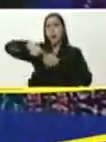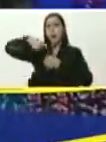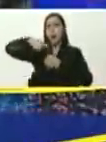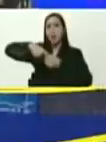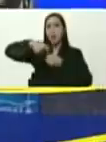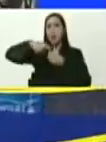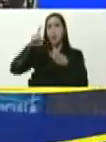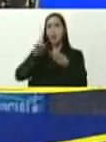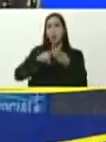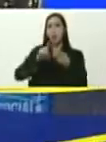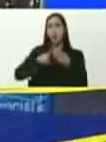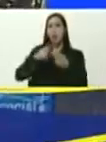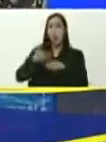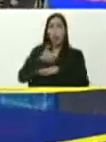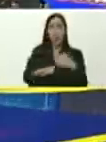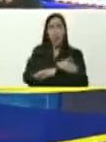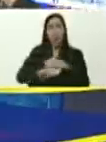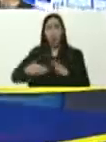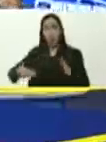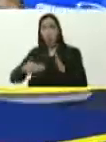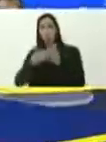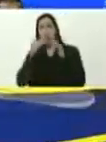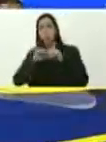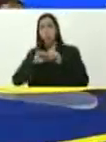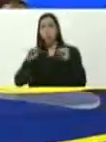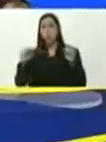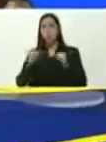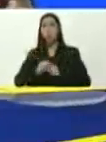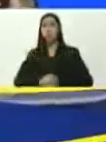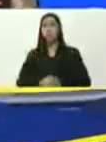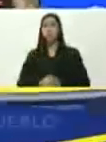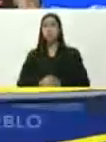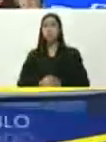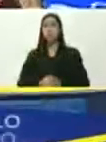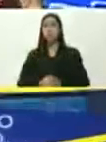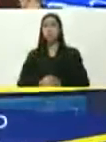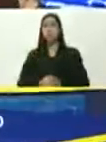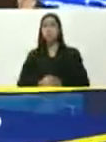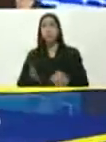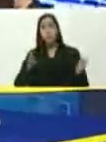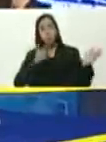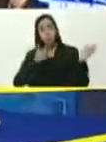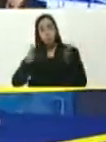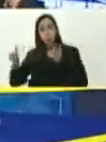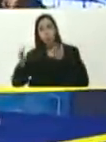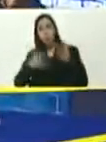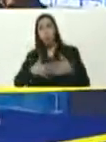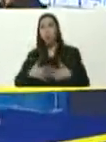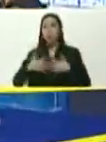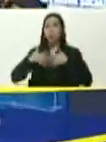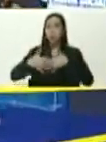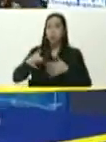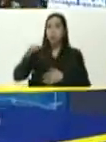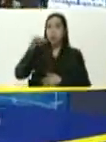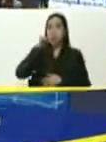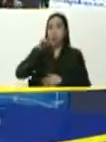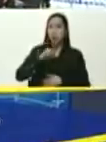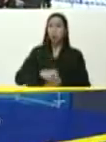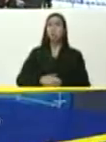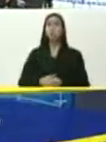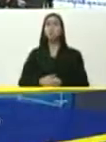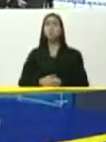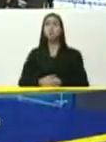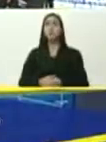de atentado terrorista, que nos explotaron, ahora la puesta en servicio, de este servicio de agua, desde aquí,